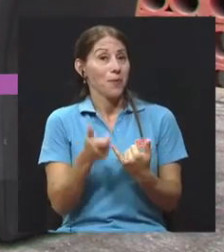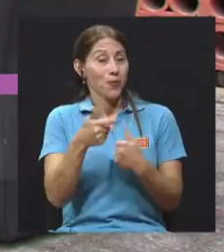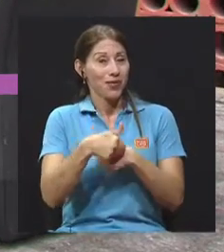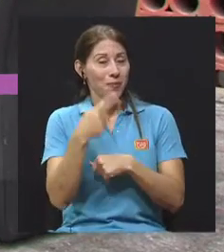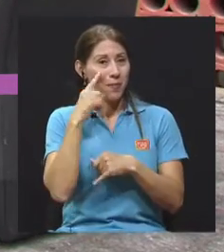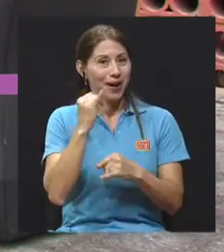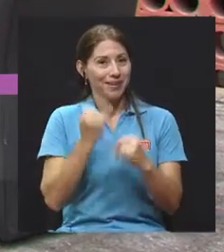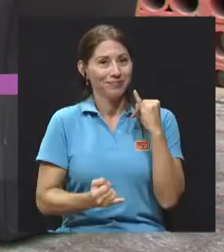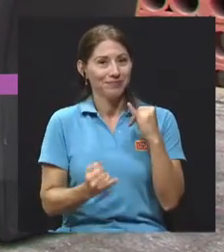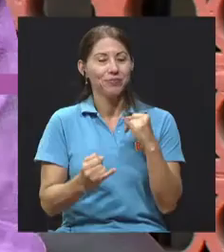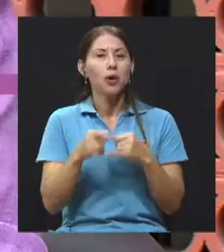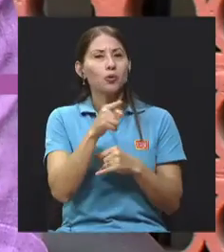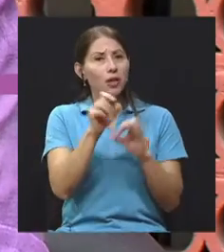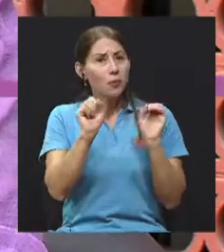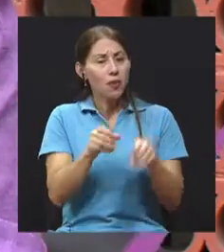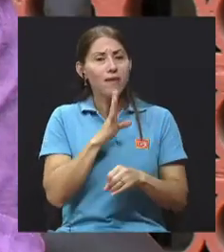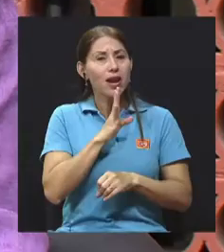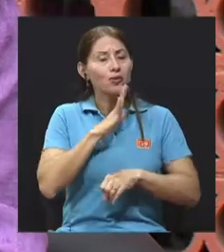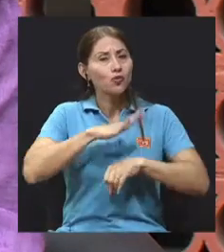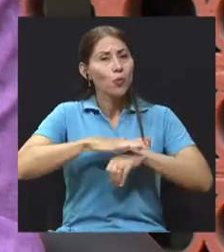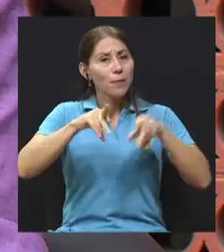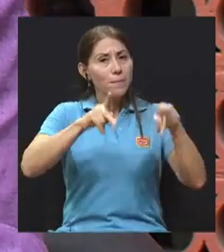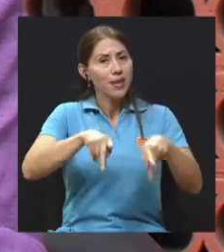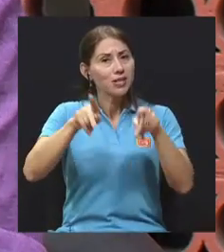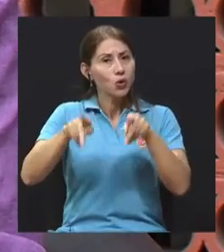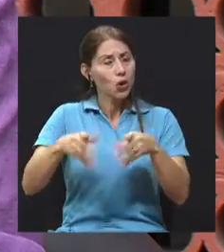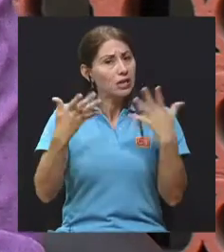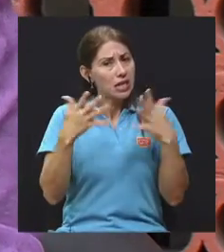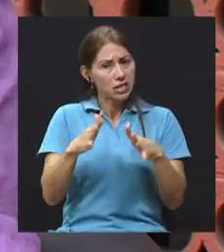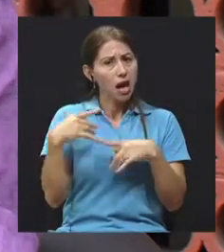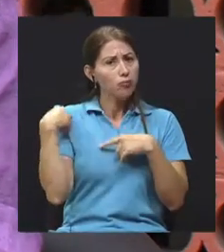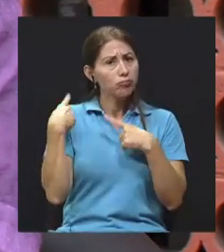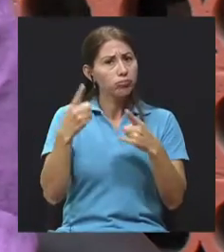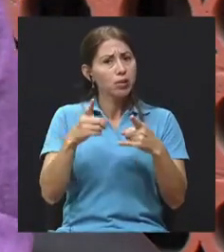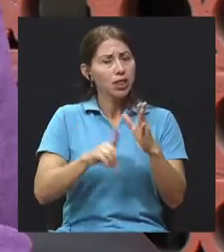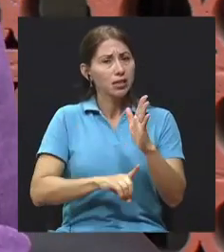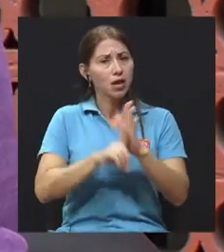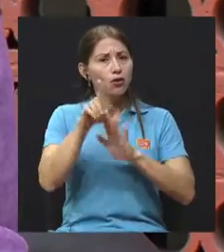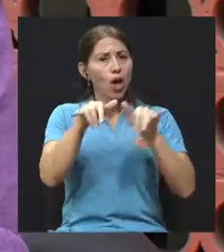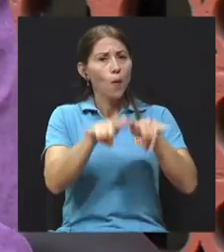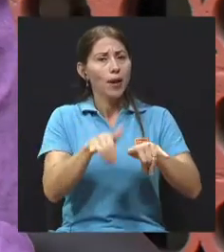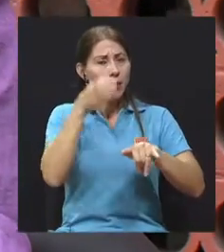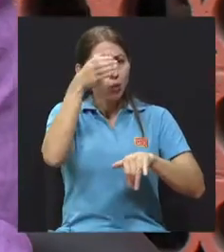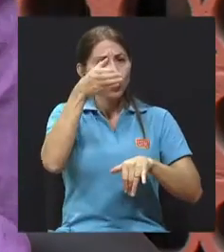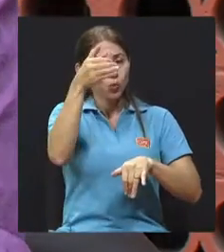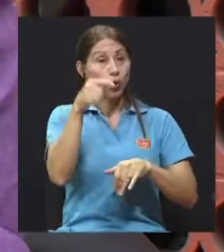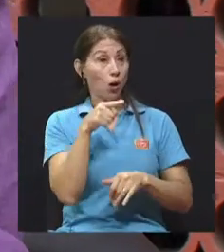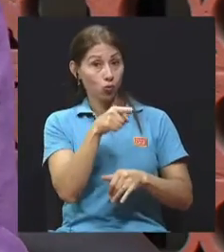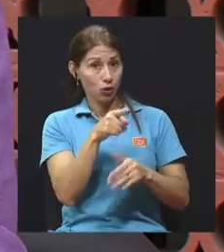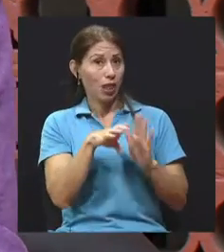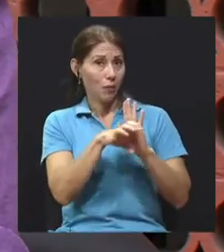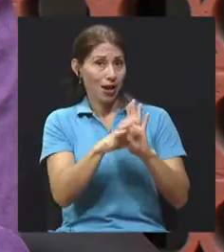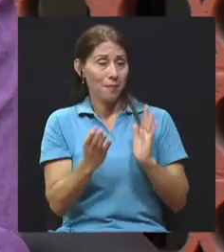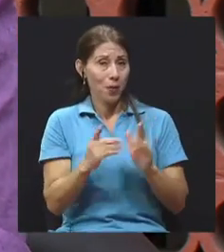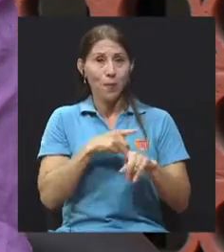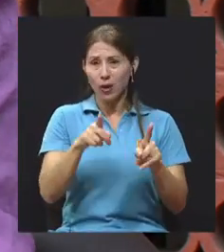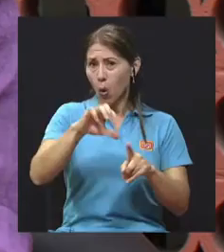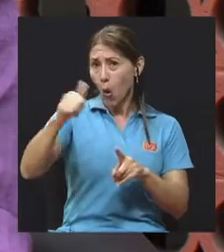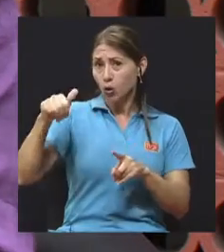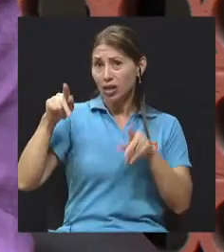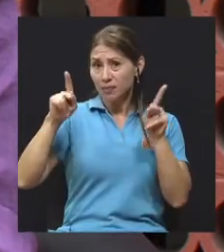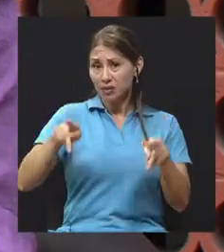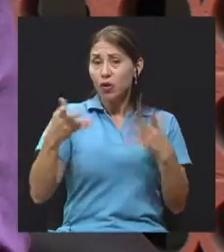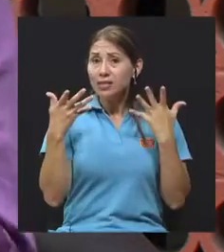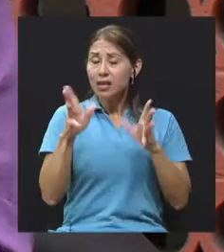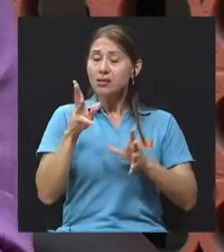usted nos comenta de casos de personas que han desarrollado la permacultura, tal vez usted es un ejemplo, pero ¿conoce de otros casos de personas que lo